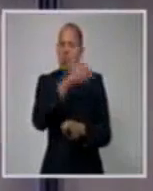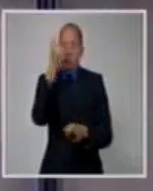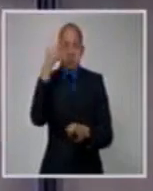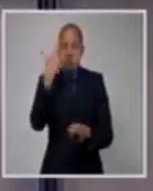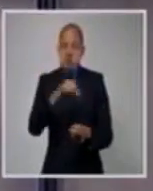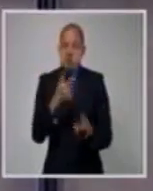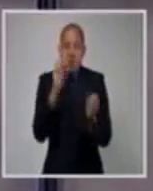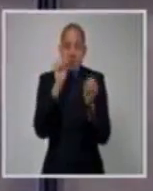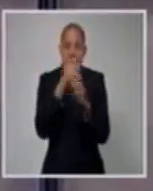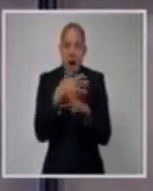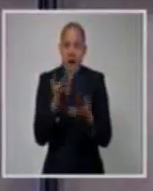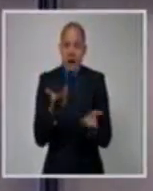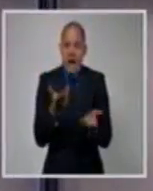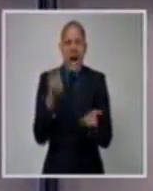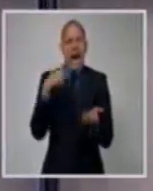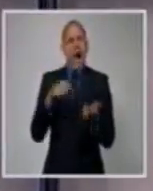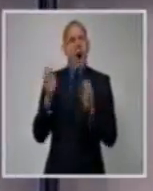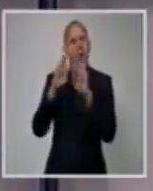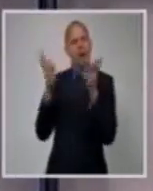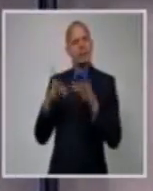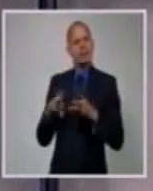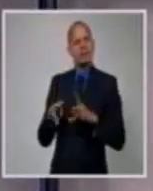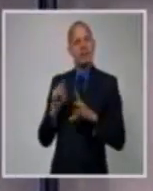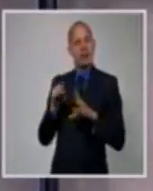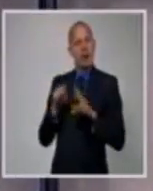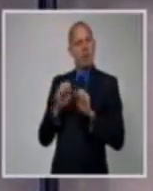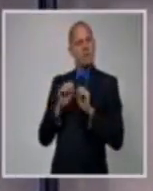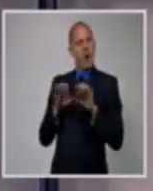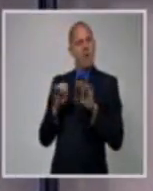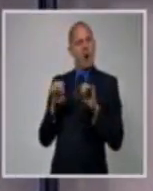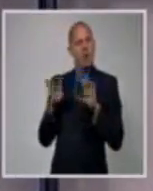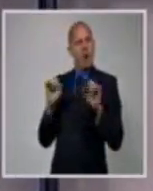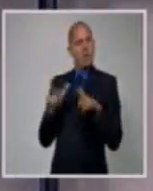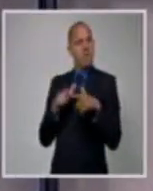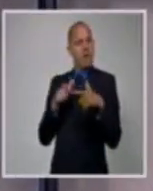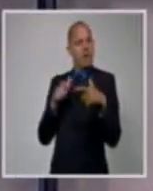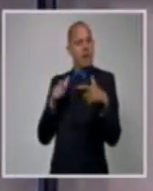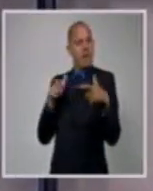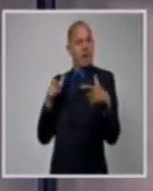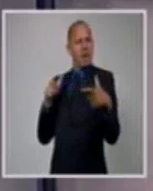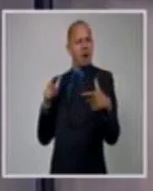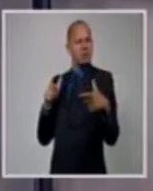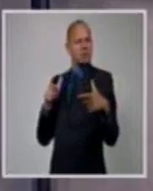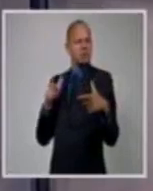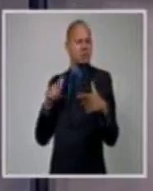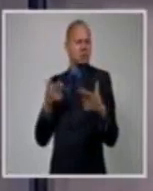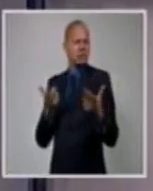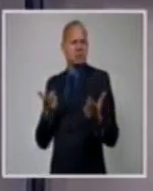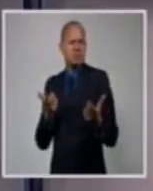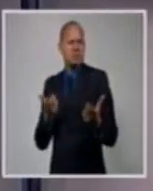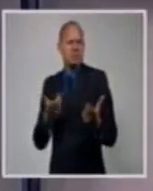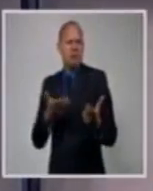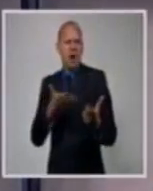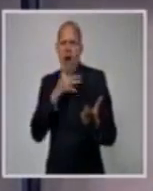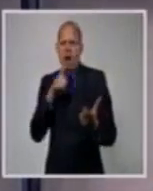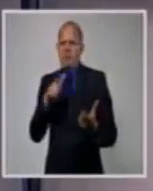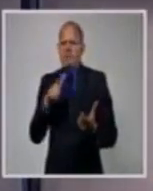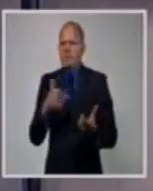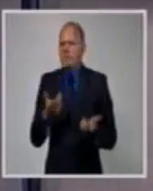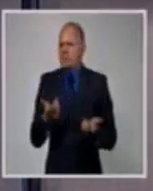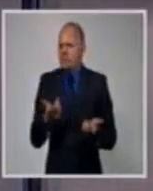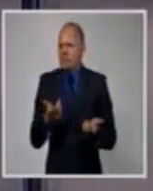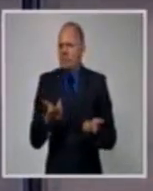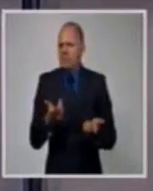escalando y escala y escala a toda velocidad para convertirlo en ese nuevo detonante, en ese motivo que